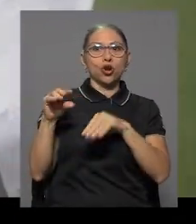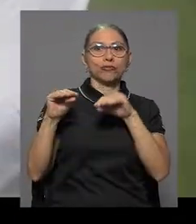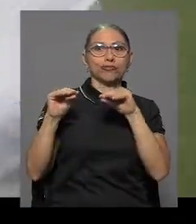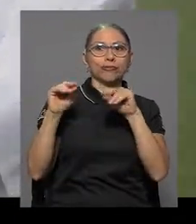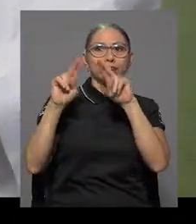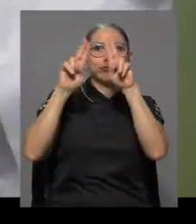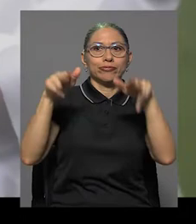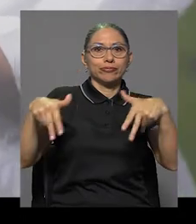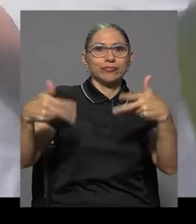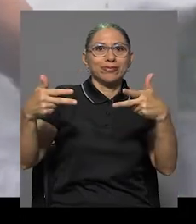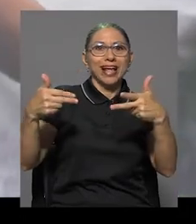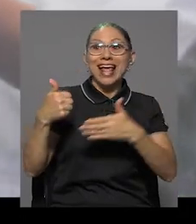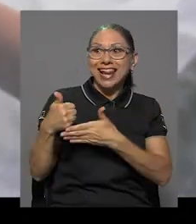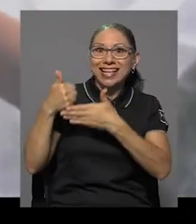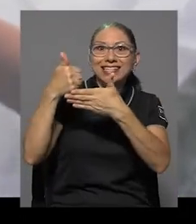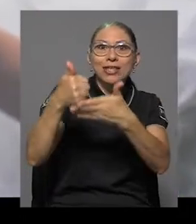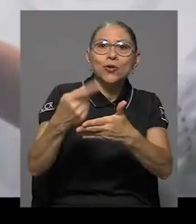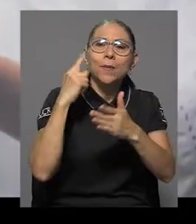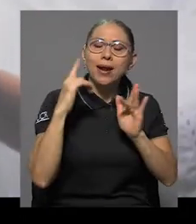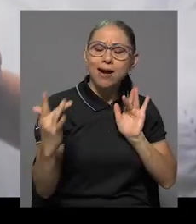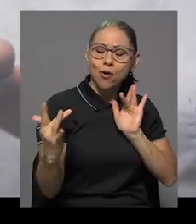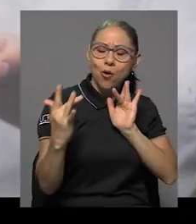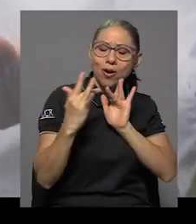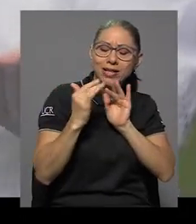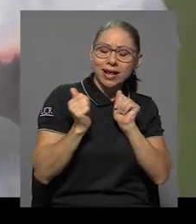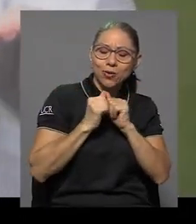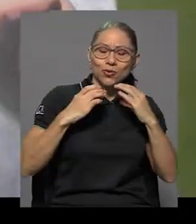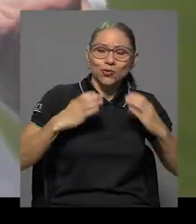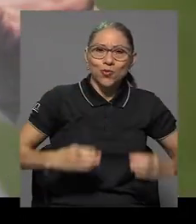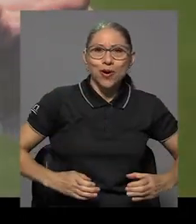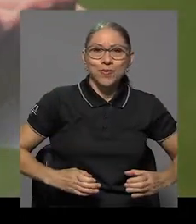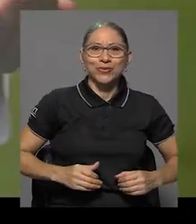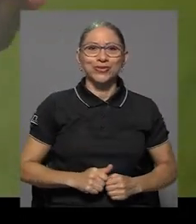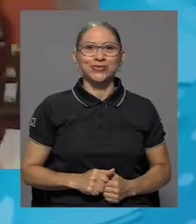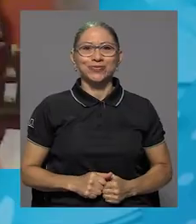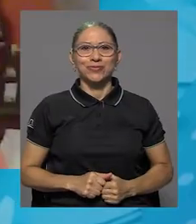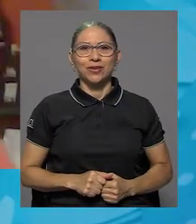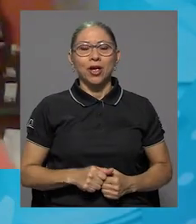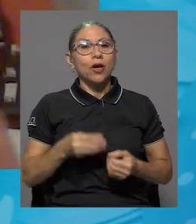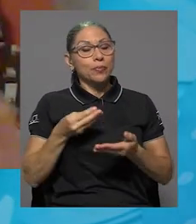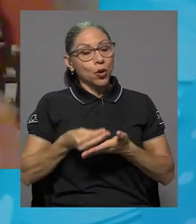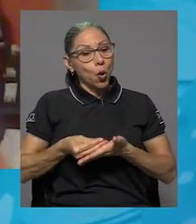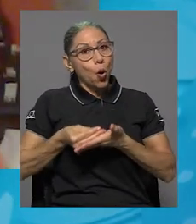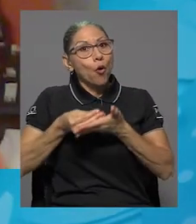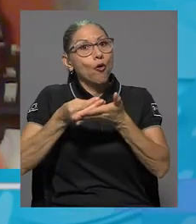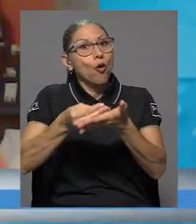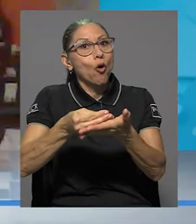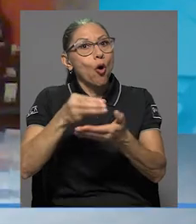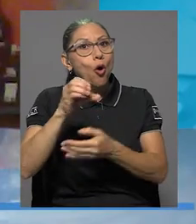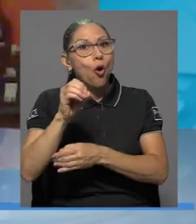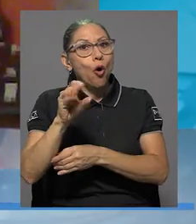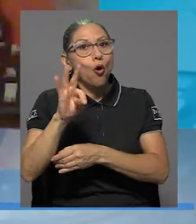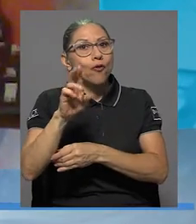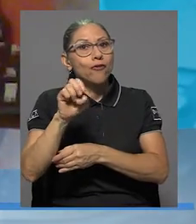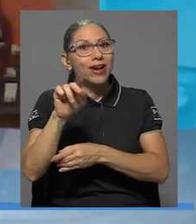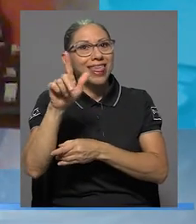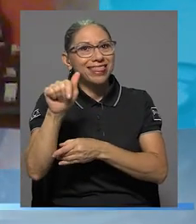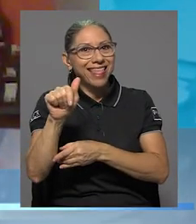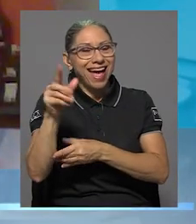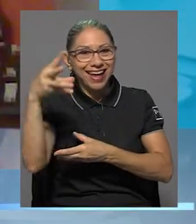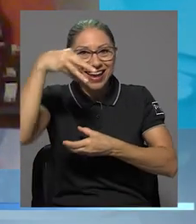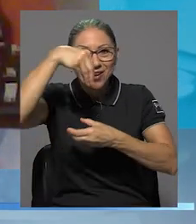julio, les ayudó a conectar con sus cuerpos. Ofrenda, dentro del contexto de danza sagrada,